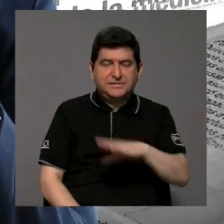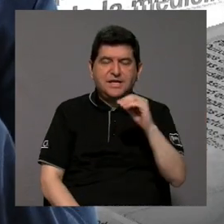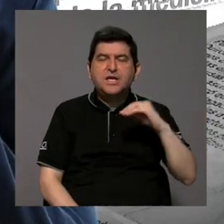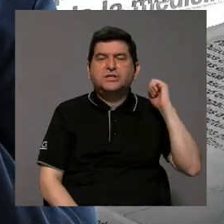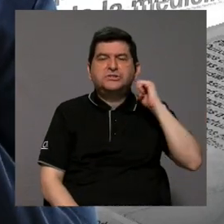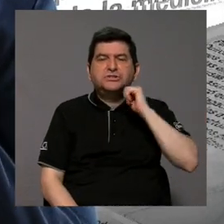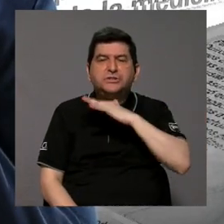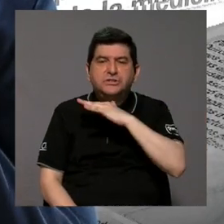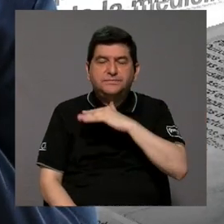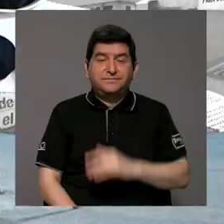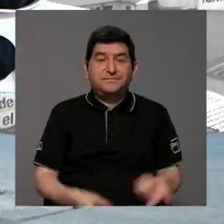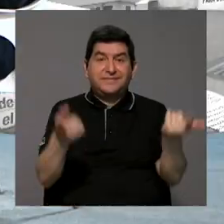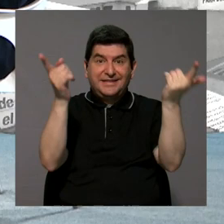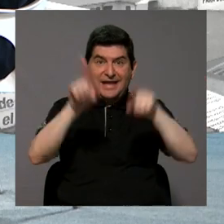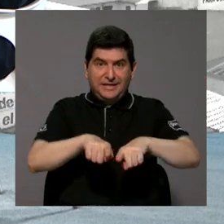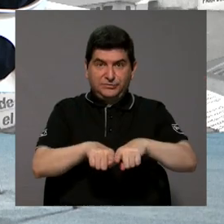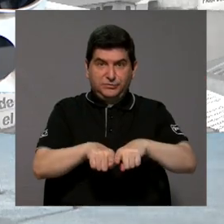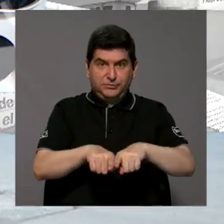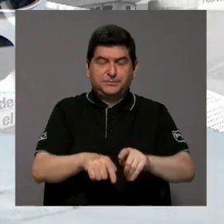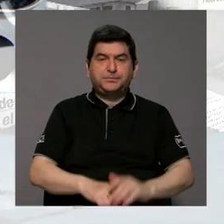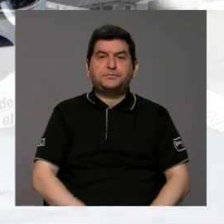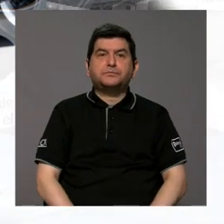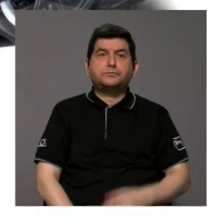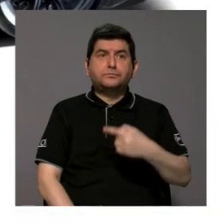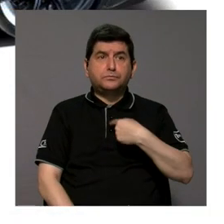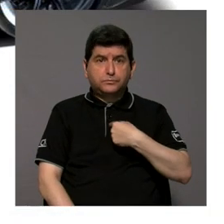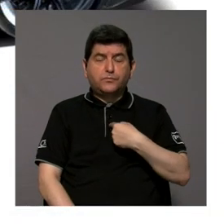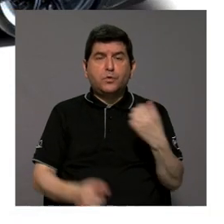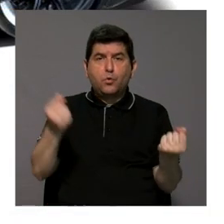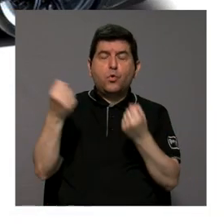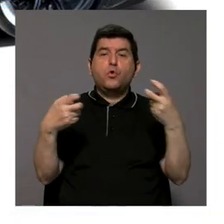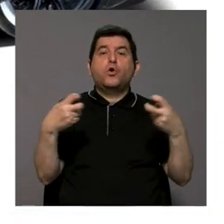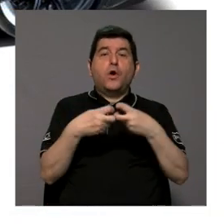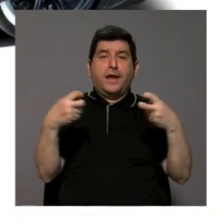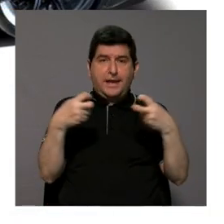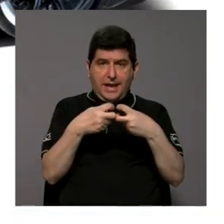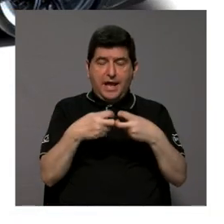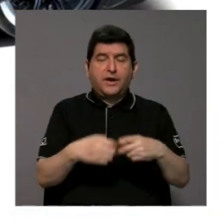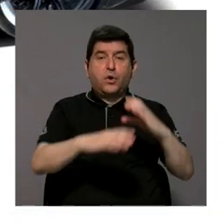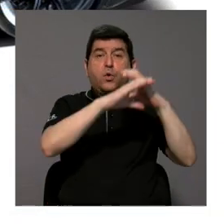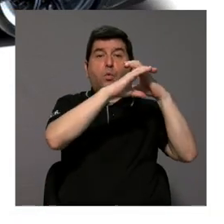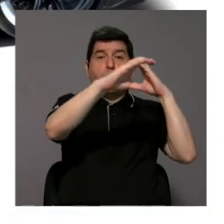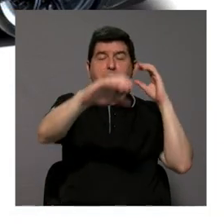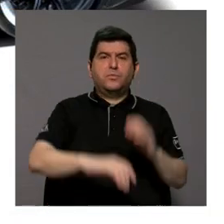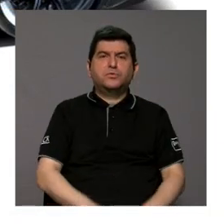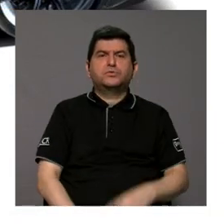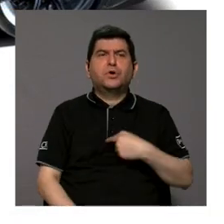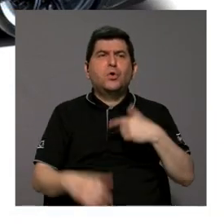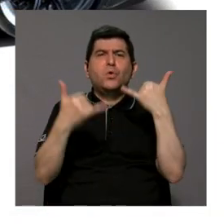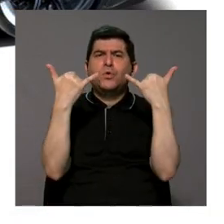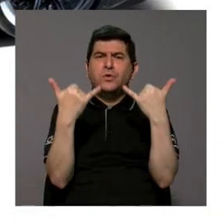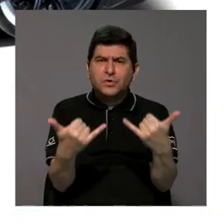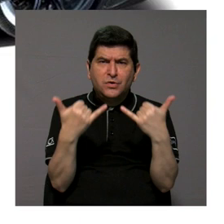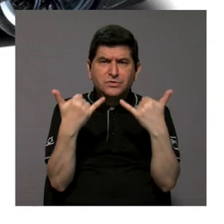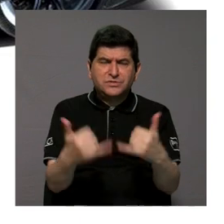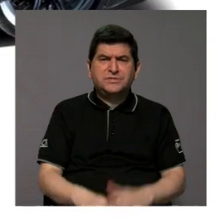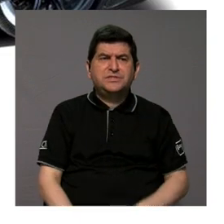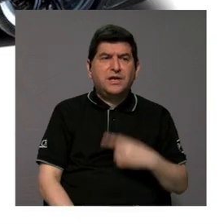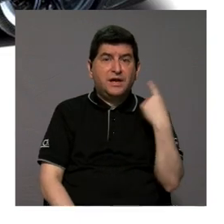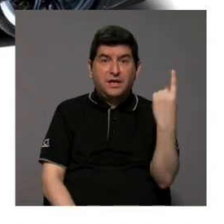y en la contaminación de hecho por ejemplo cuando uno anda en un vehículo eléctrico o en un bus uno ya